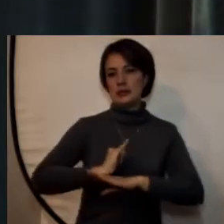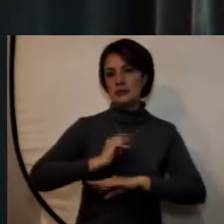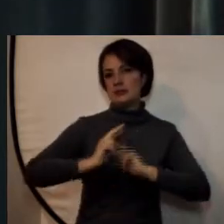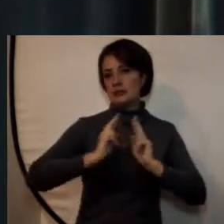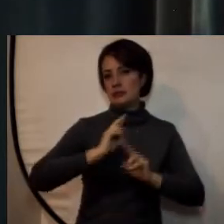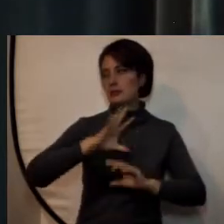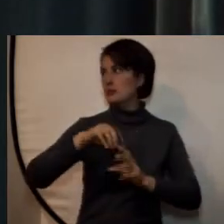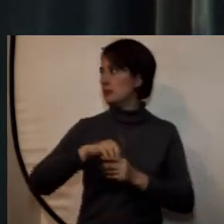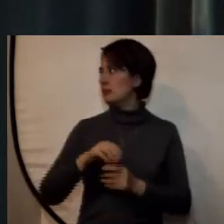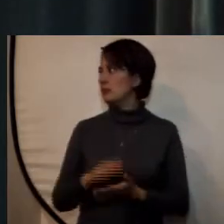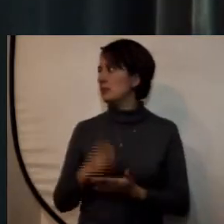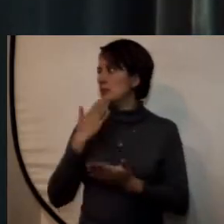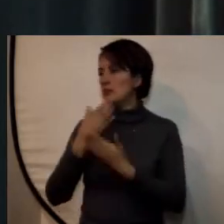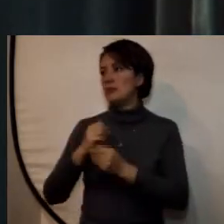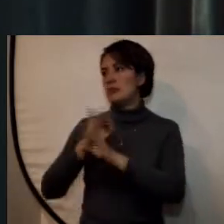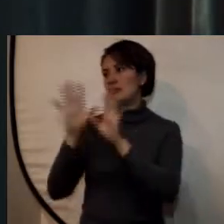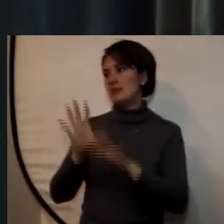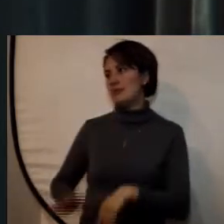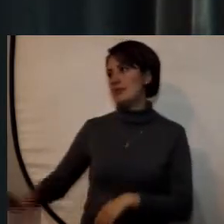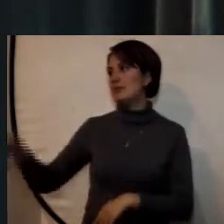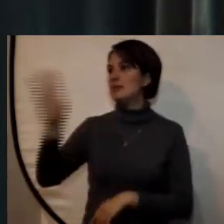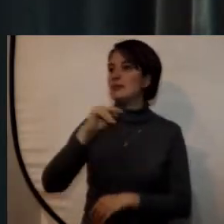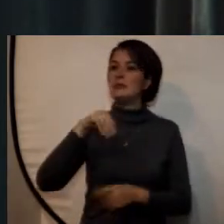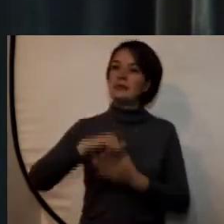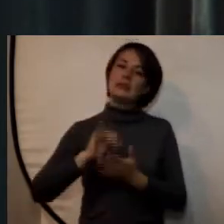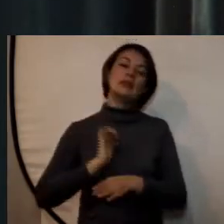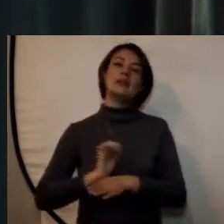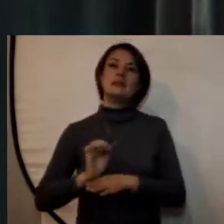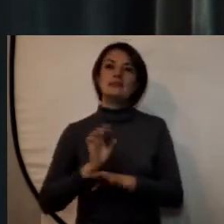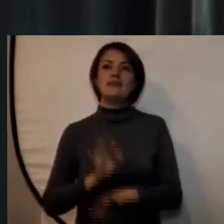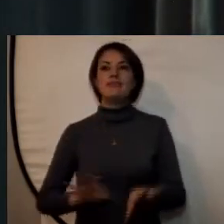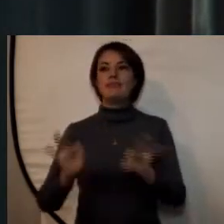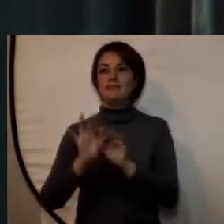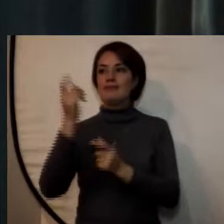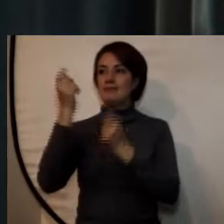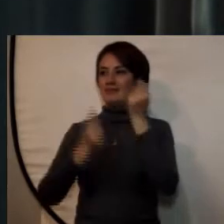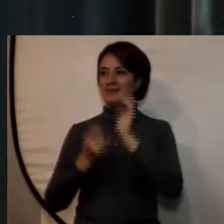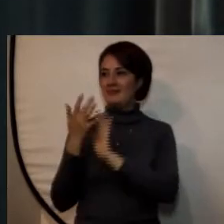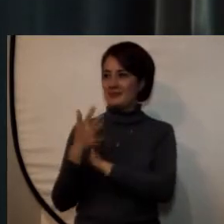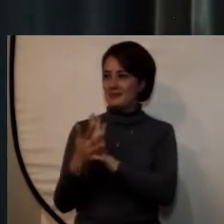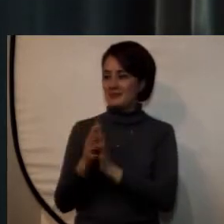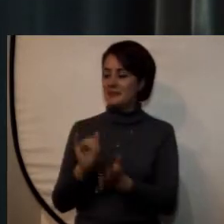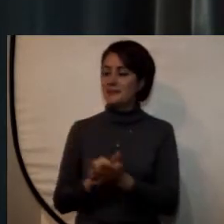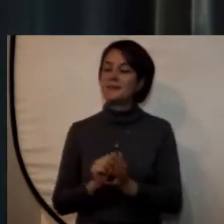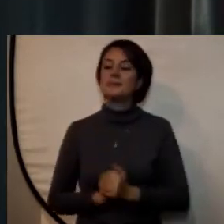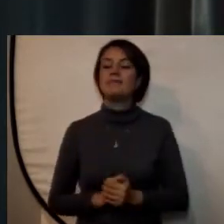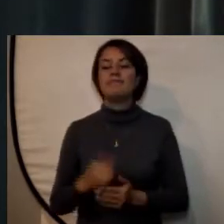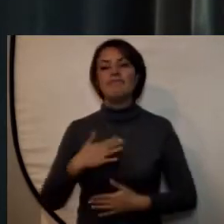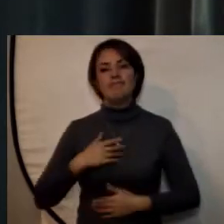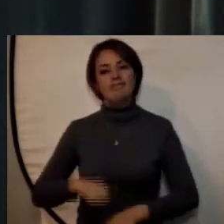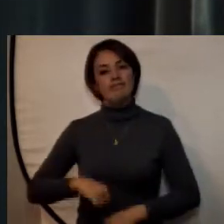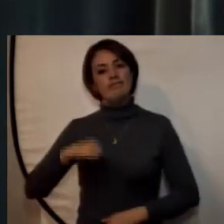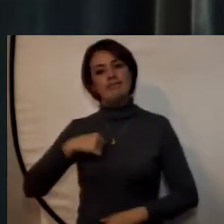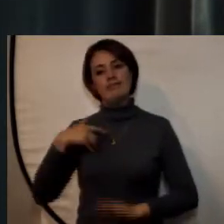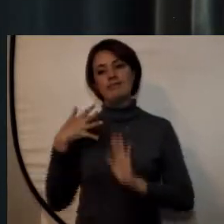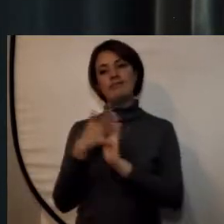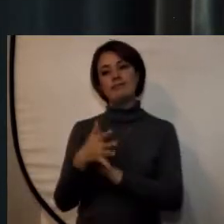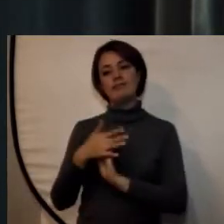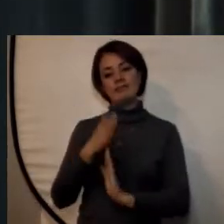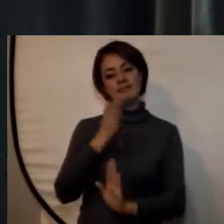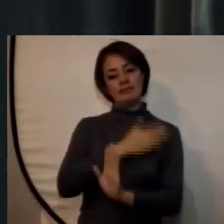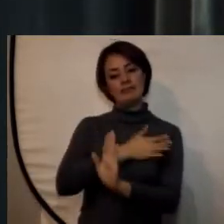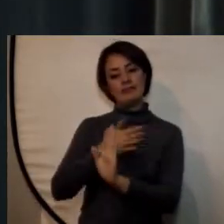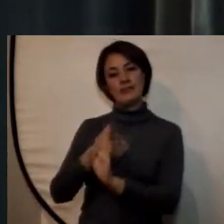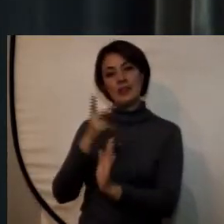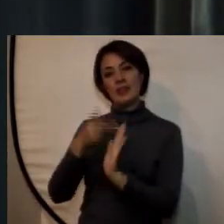muy buenos días a todos bienvenidos a este ejercicio importante de rendición de cuentas es para mi un honor presentar que durante la vigencia de